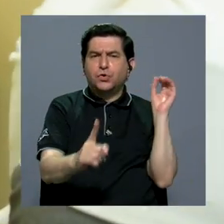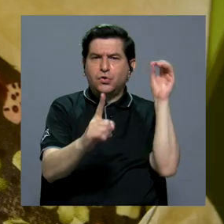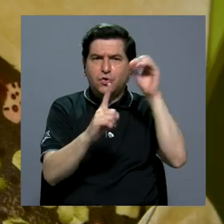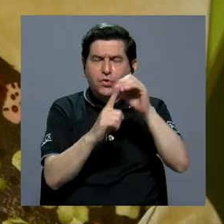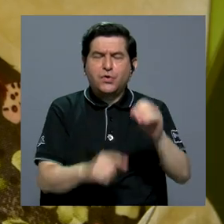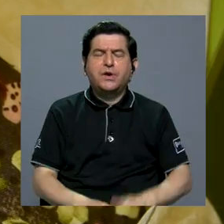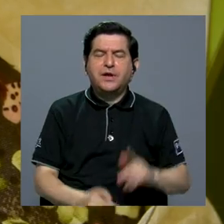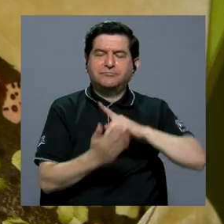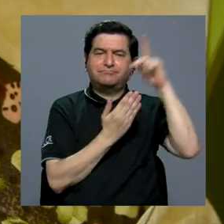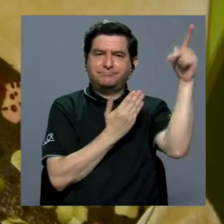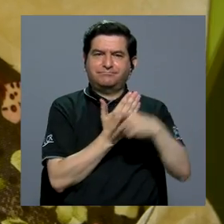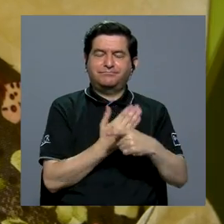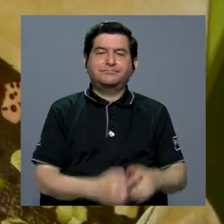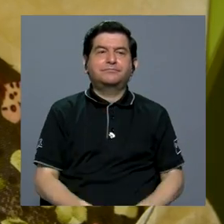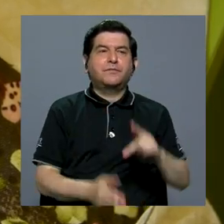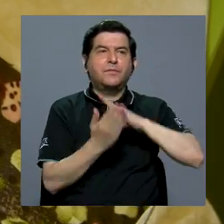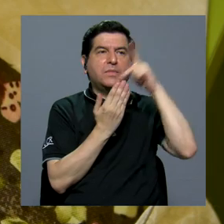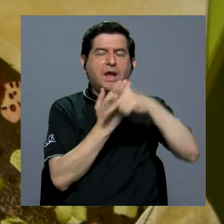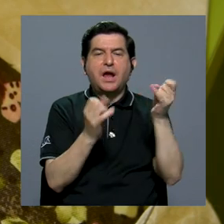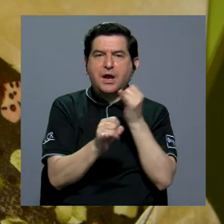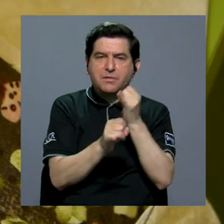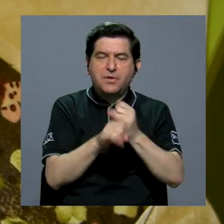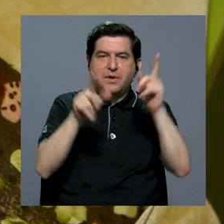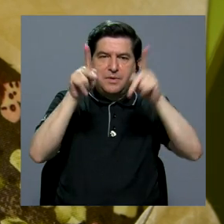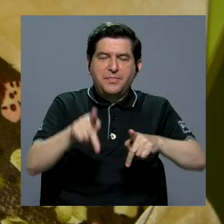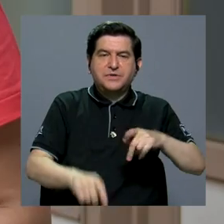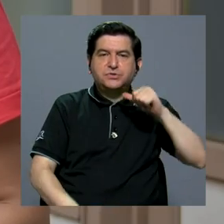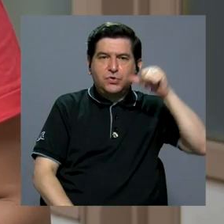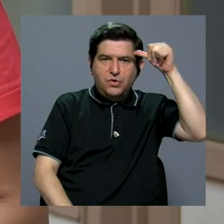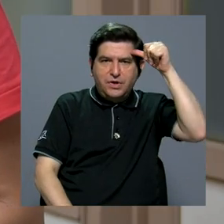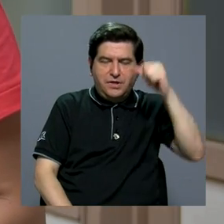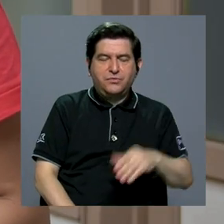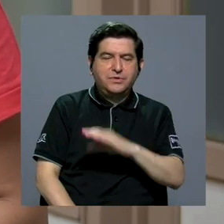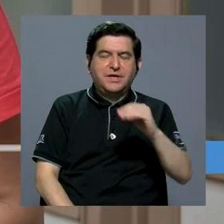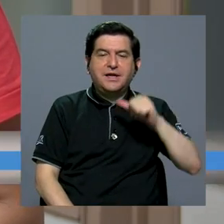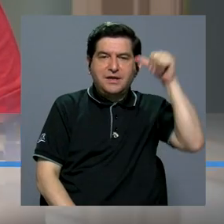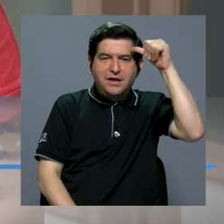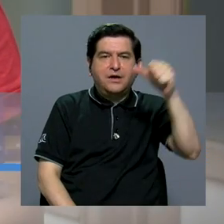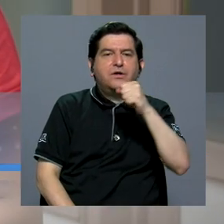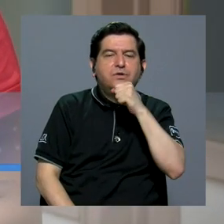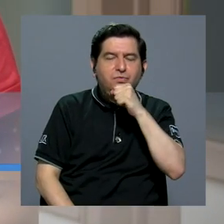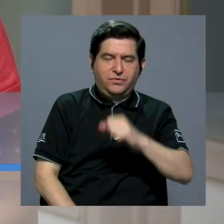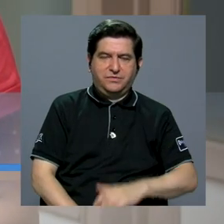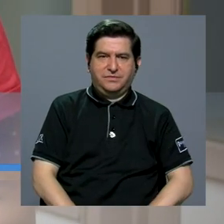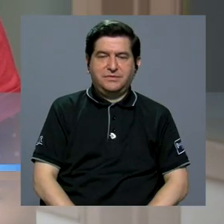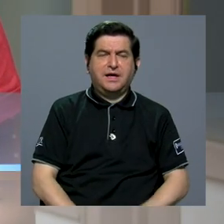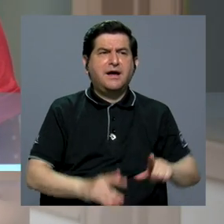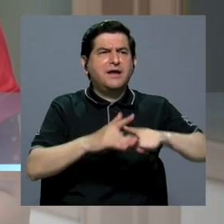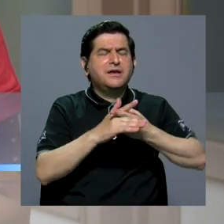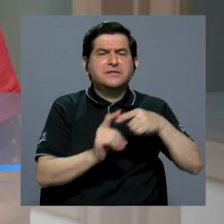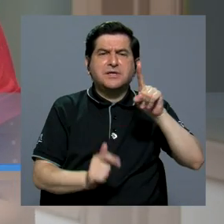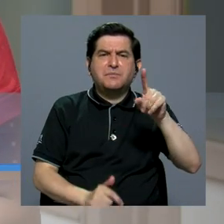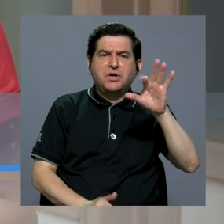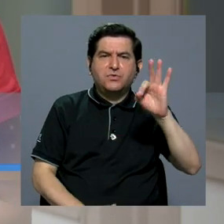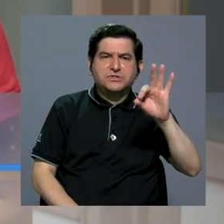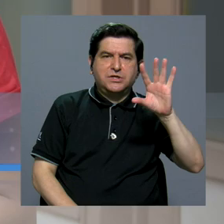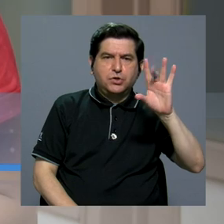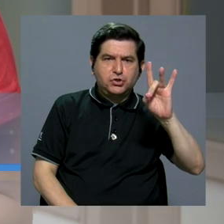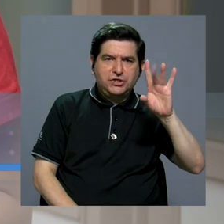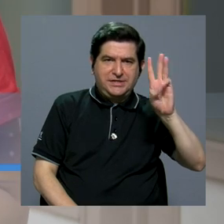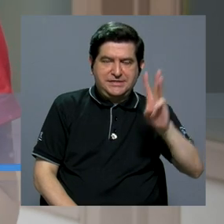historia y el objetivo de este programa. El Programa Institucional para la Persona Adulta y Adulta Mayor, PIAAM, nace en